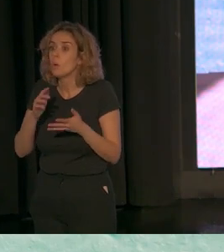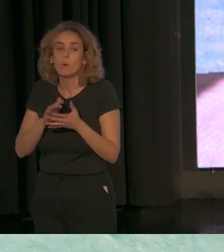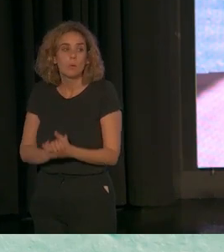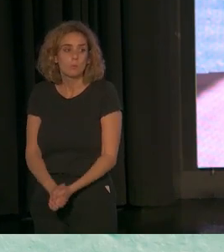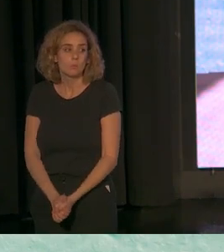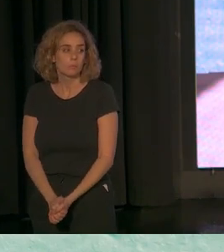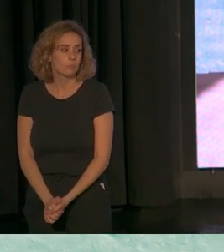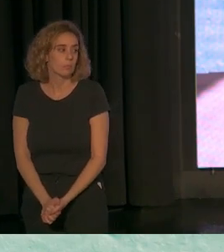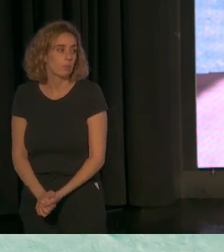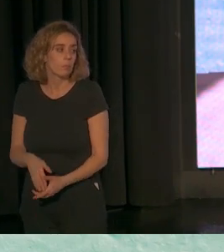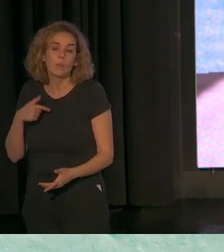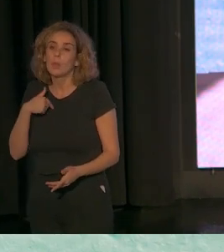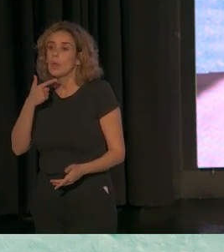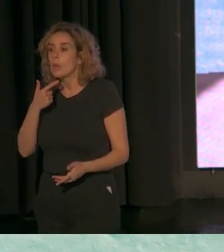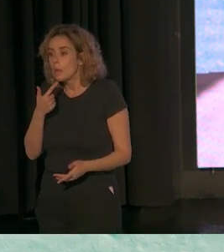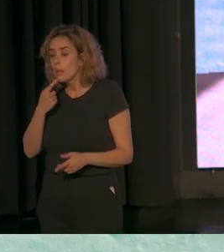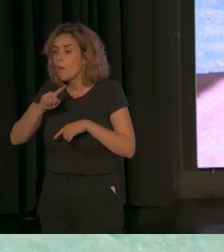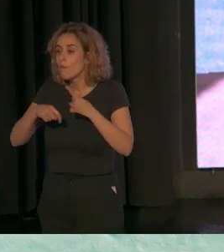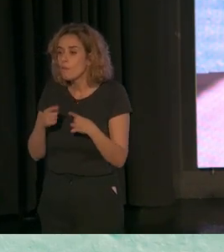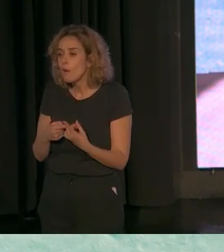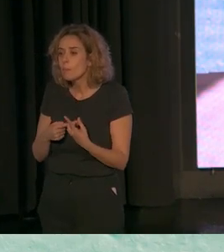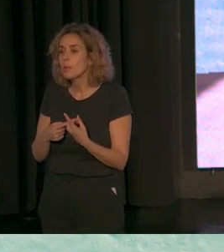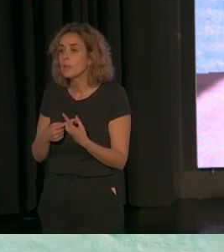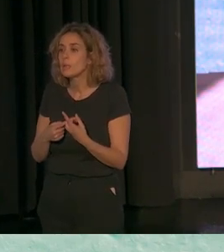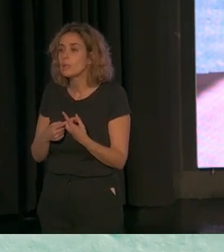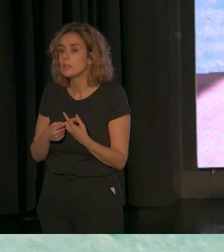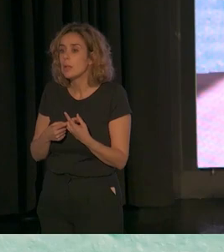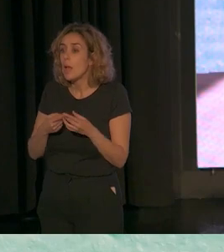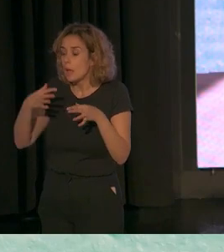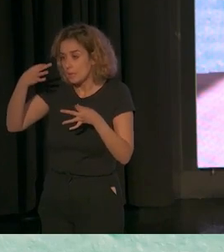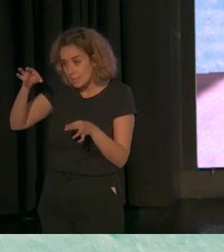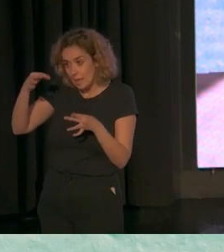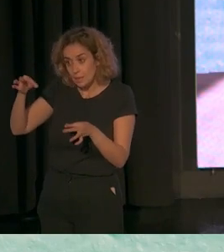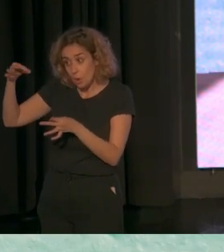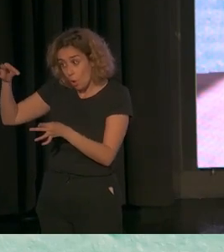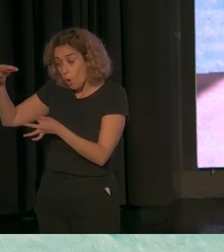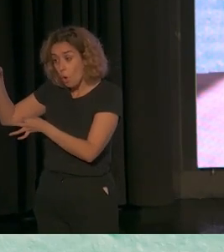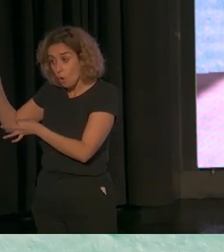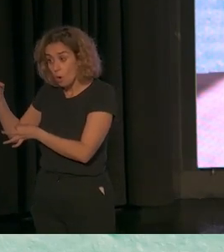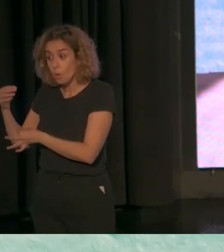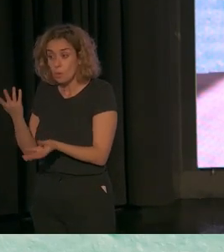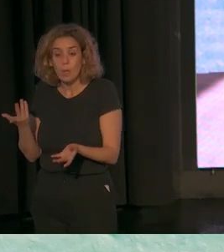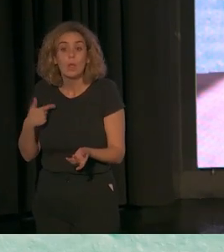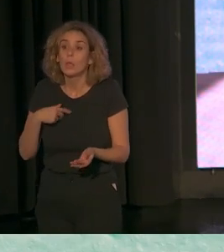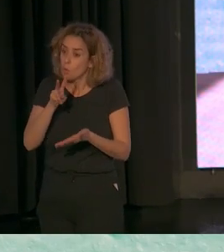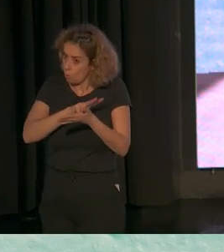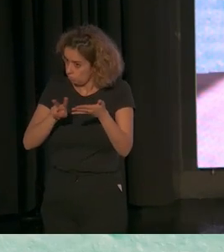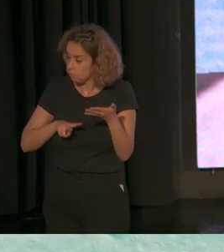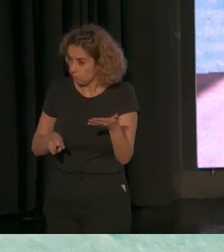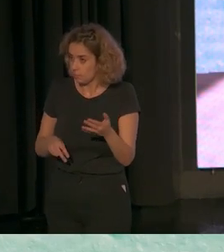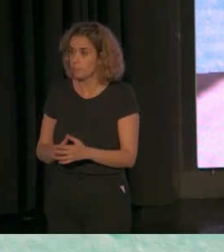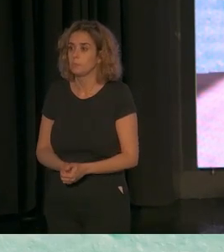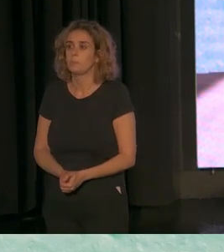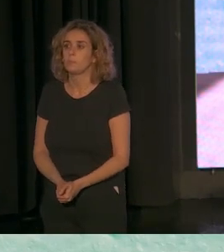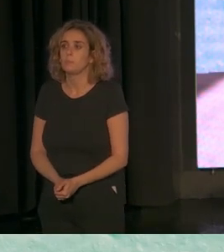estrictamente a lo que digo de las familias, estas hojas que, en algunos momentos, voy a leer. En cualquier